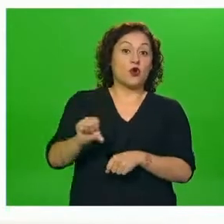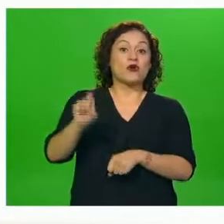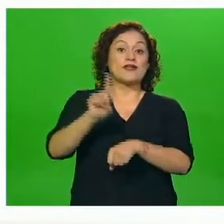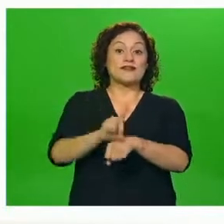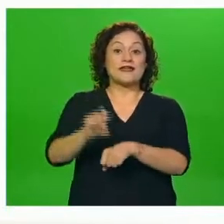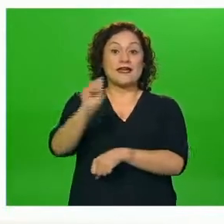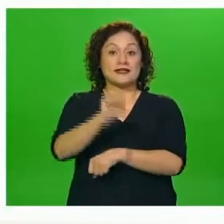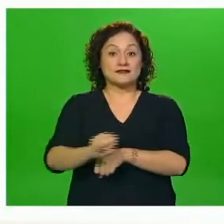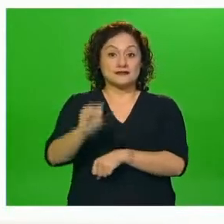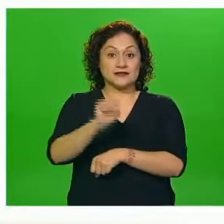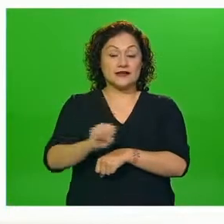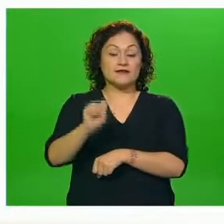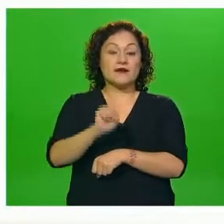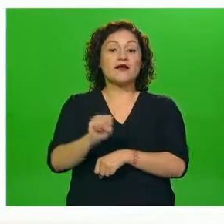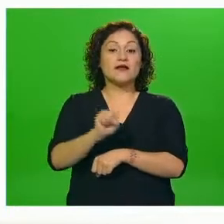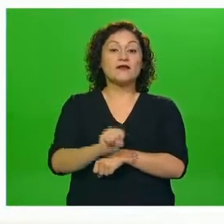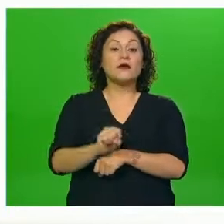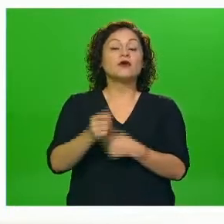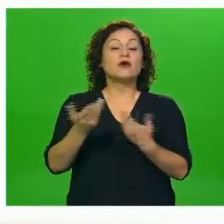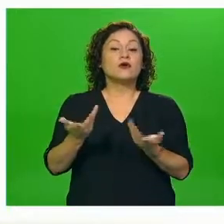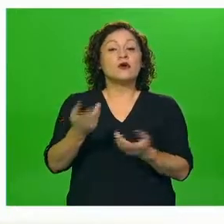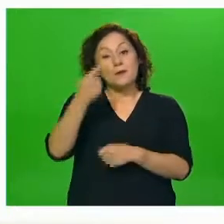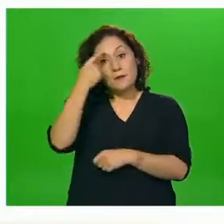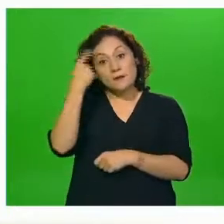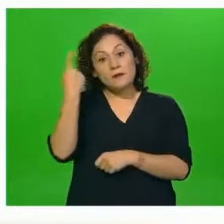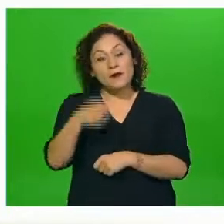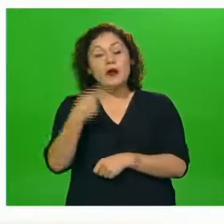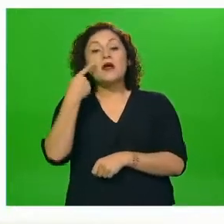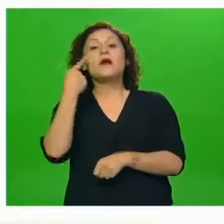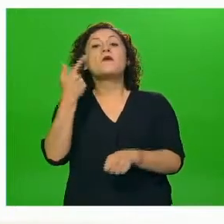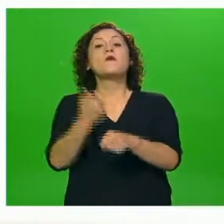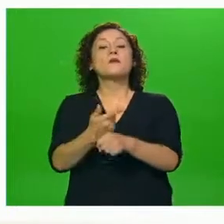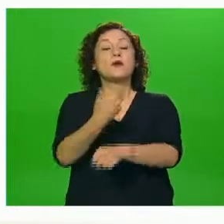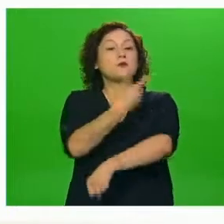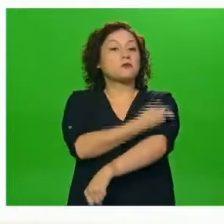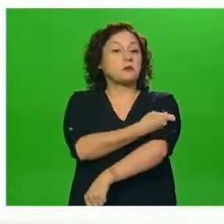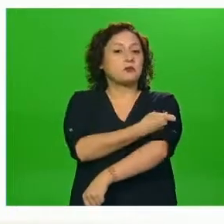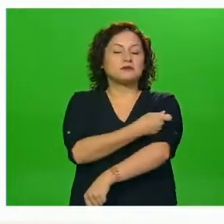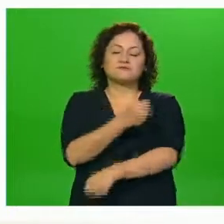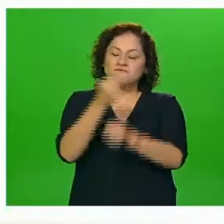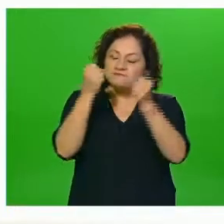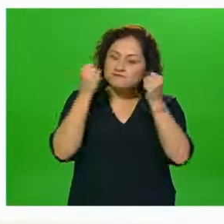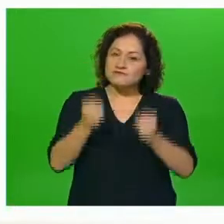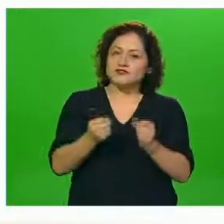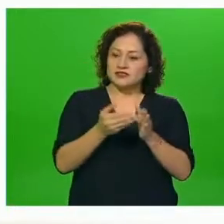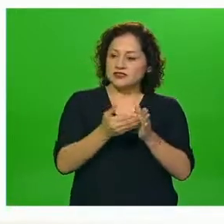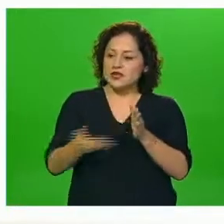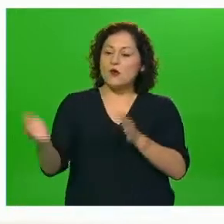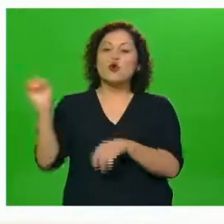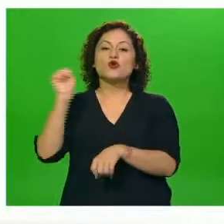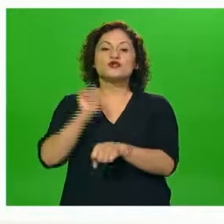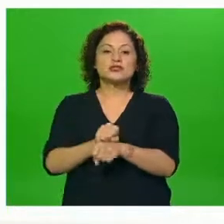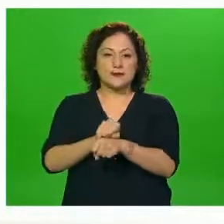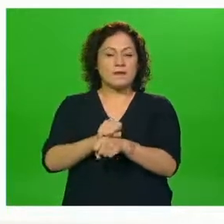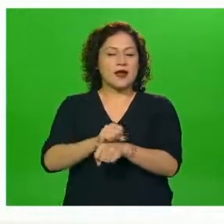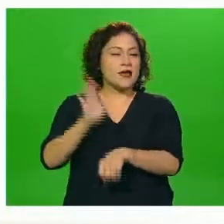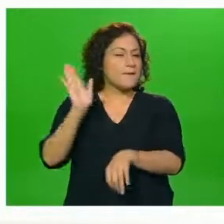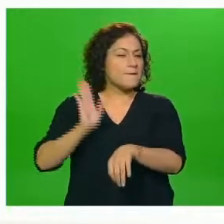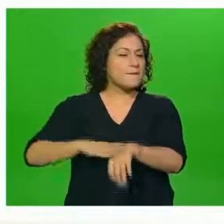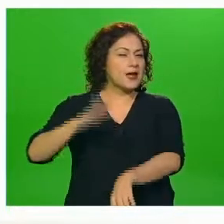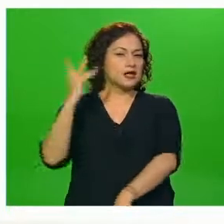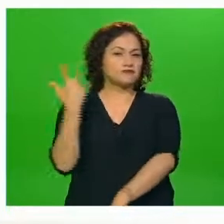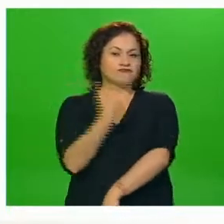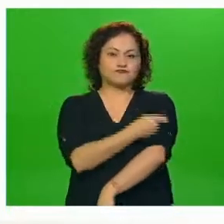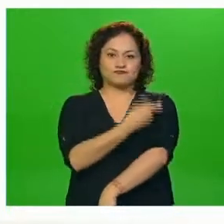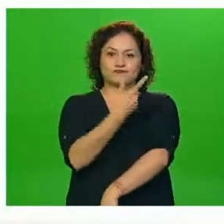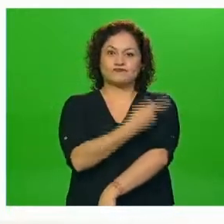a la Estrategia Nacional de Vacunación el día de hoy. De seguro sin duda va a ser la semana en la cual se aplicaron la mayor cantidad